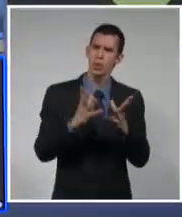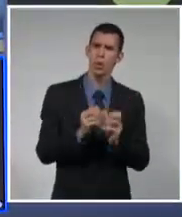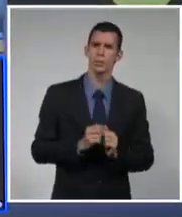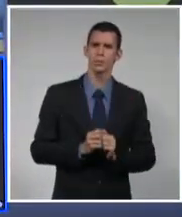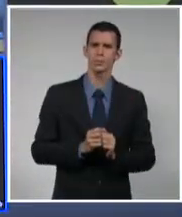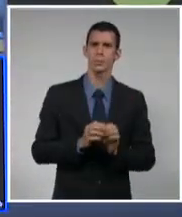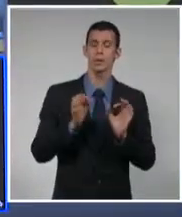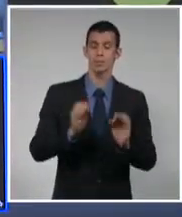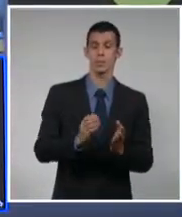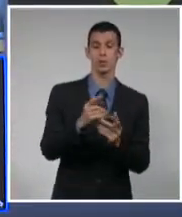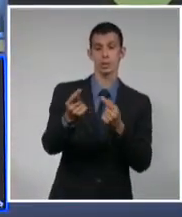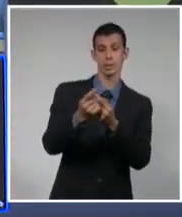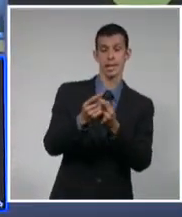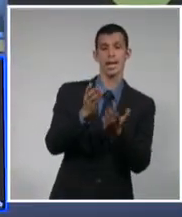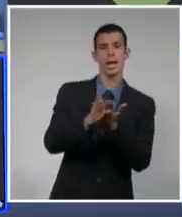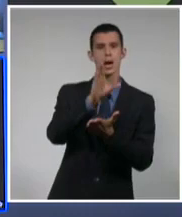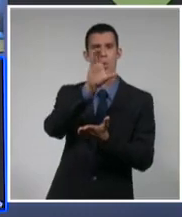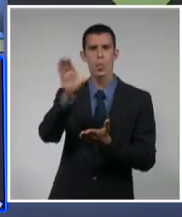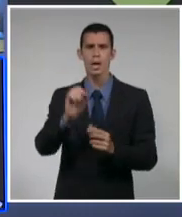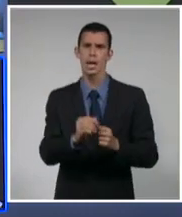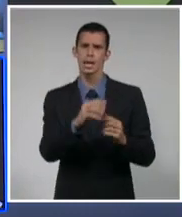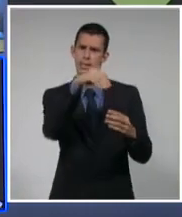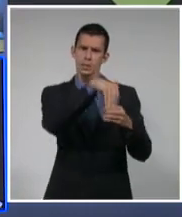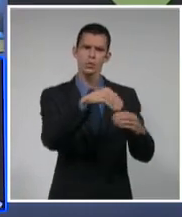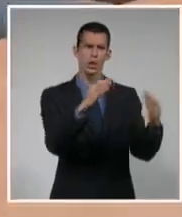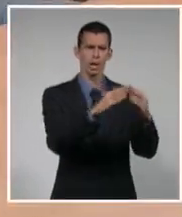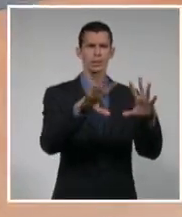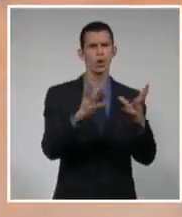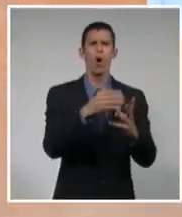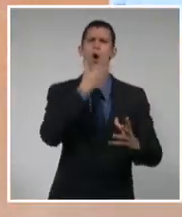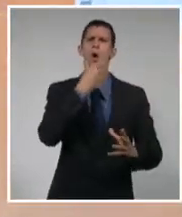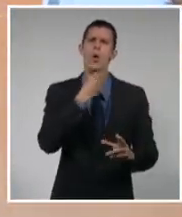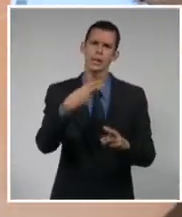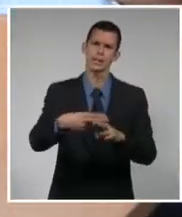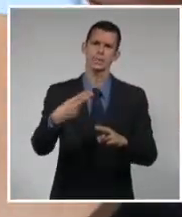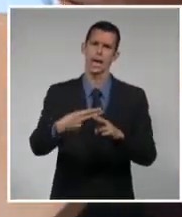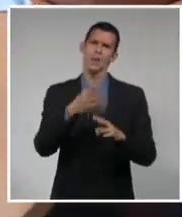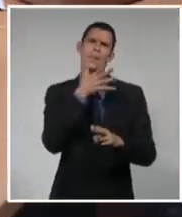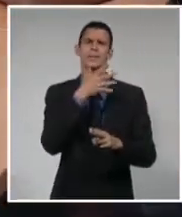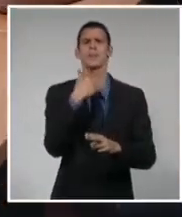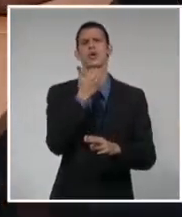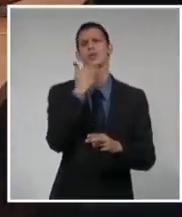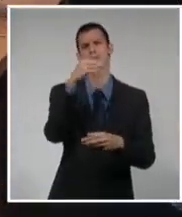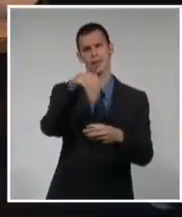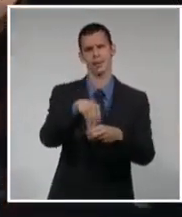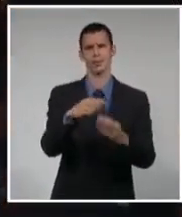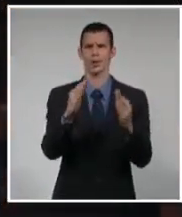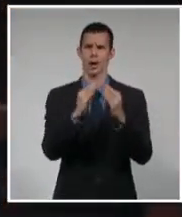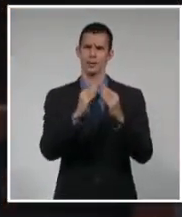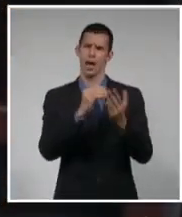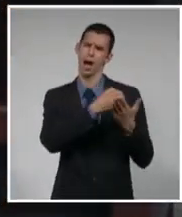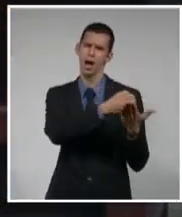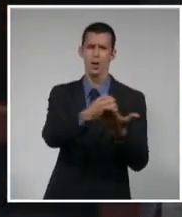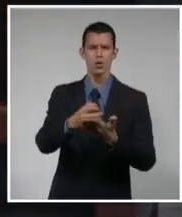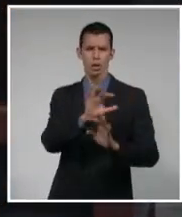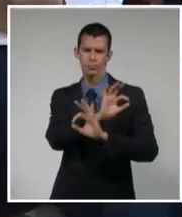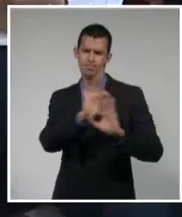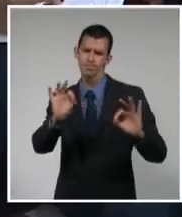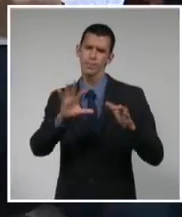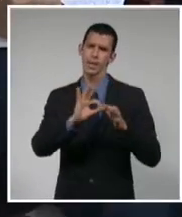y casas por el estricto cumplimiento de las medidas de protección para que sea un curso escolar seguro y de calidad.